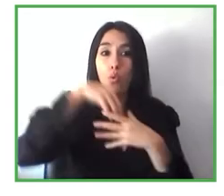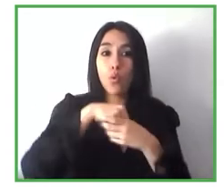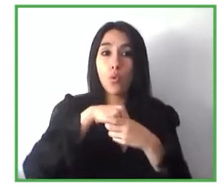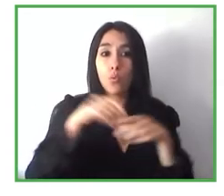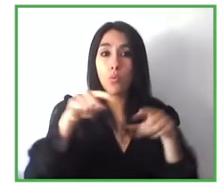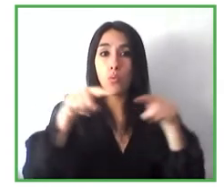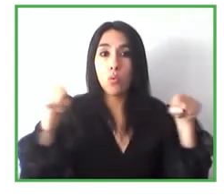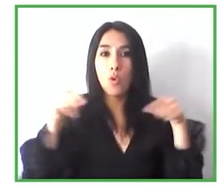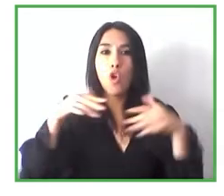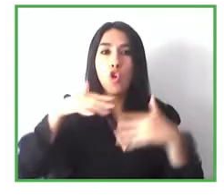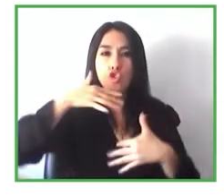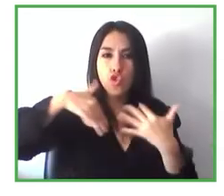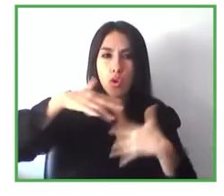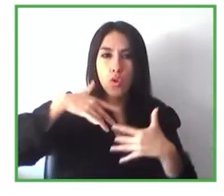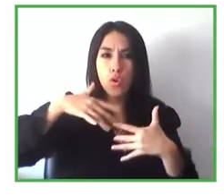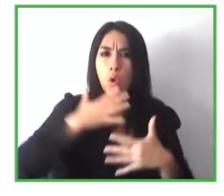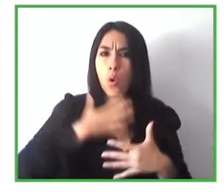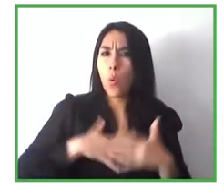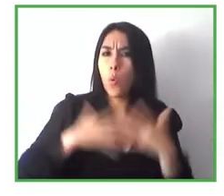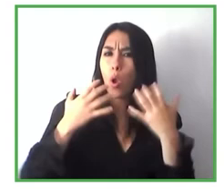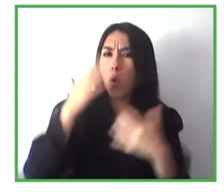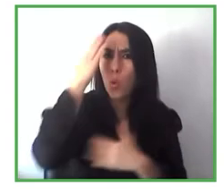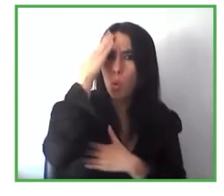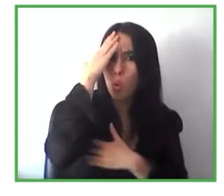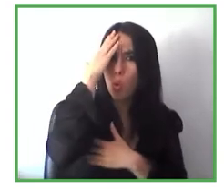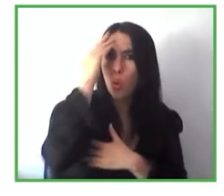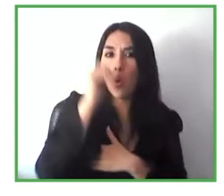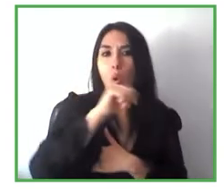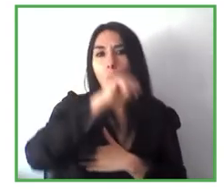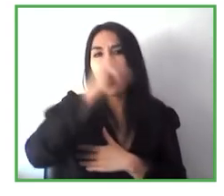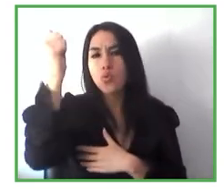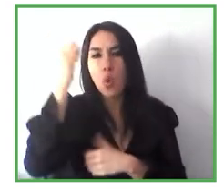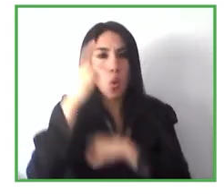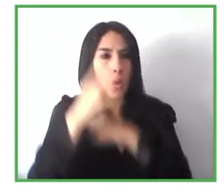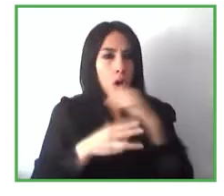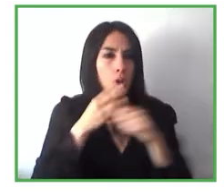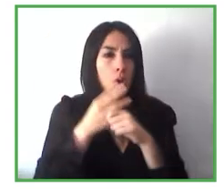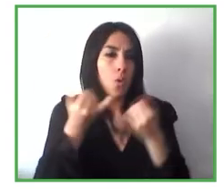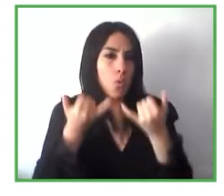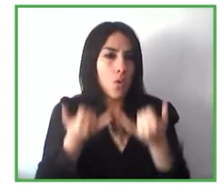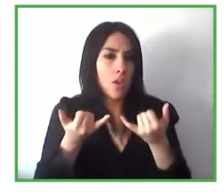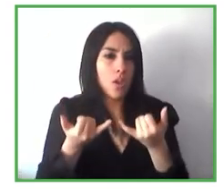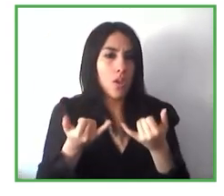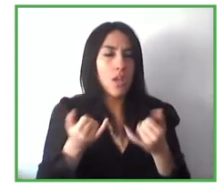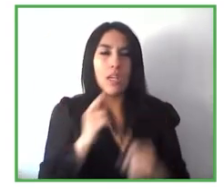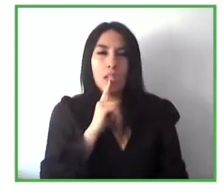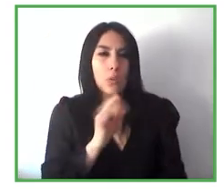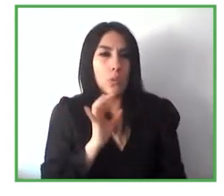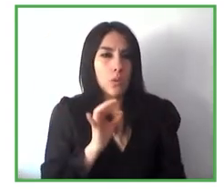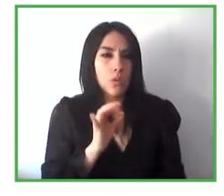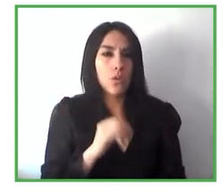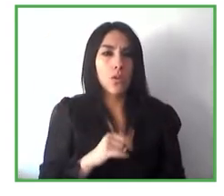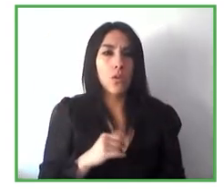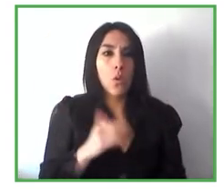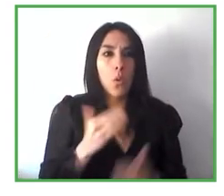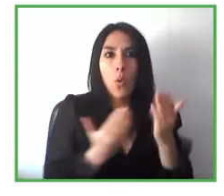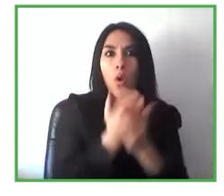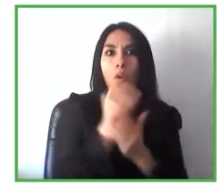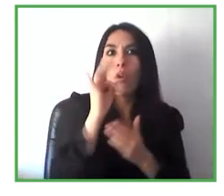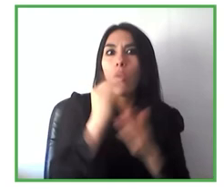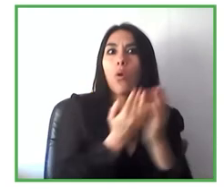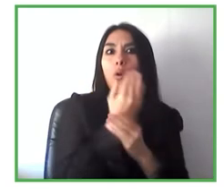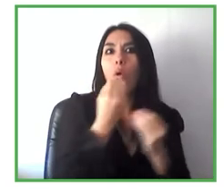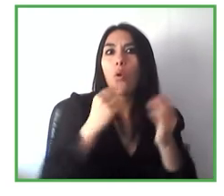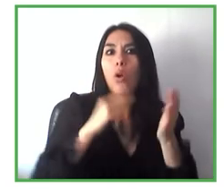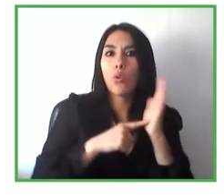qué otro tipo a lo mejor o un tipo específico de innovación tecnológica aplicada a espacios interiores